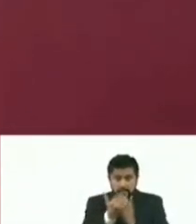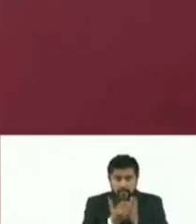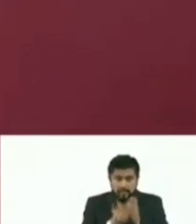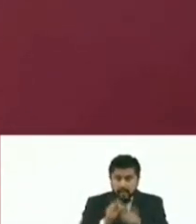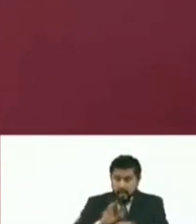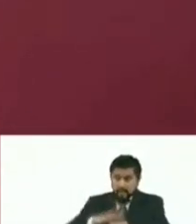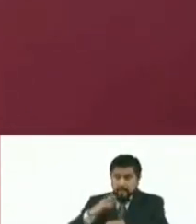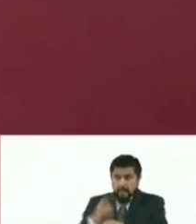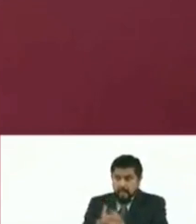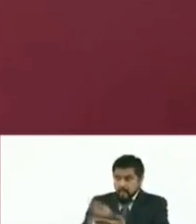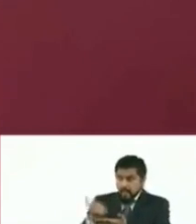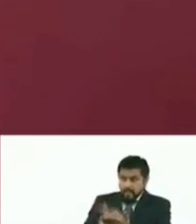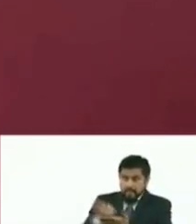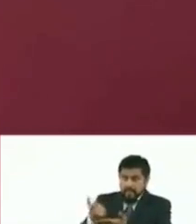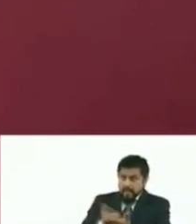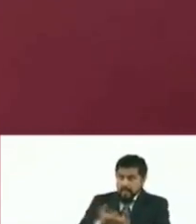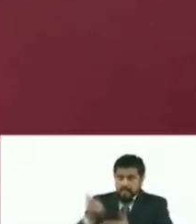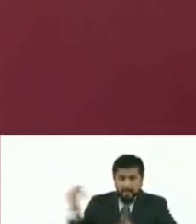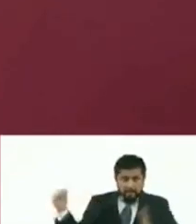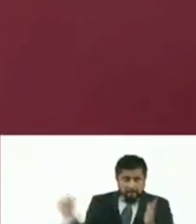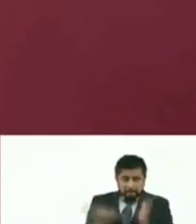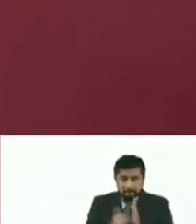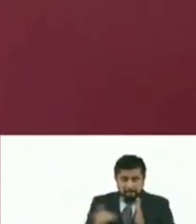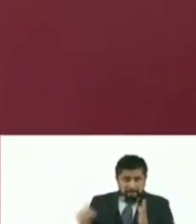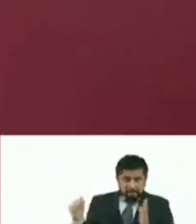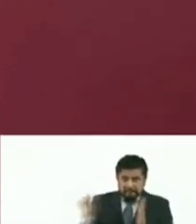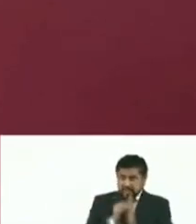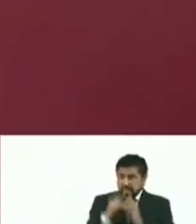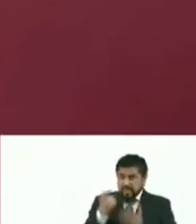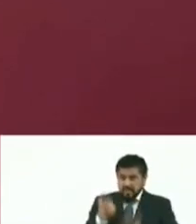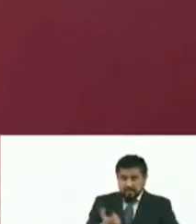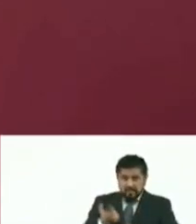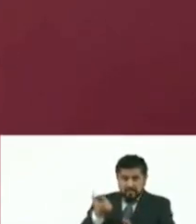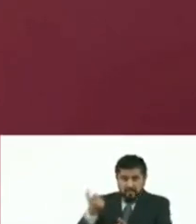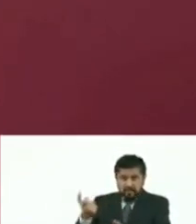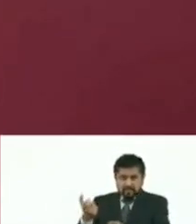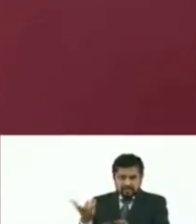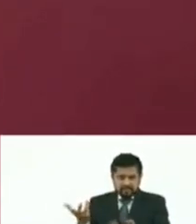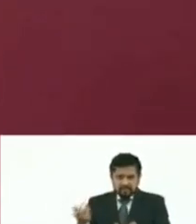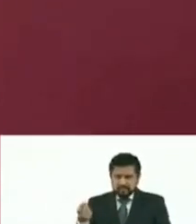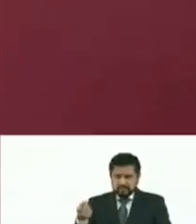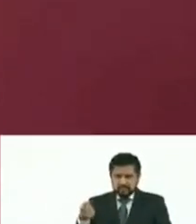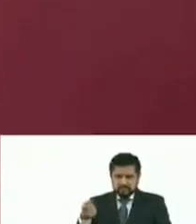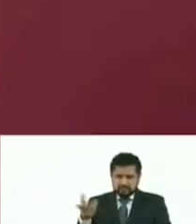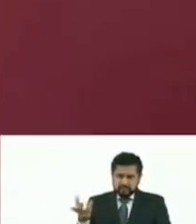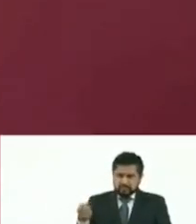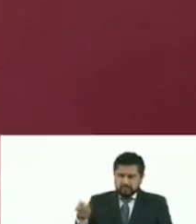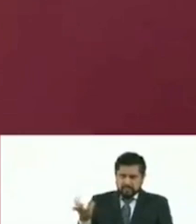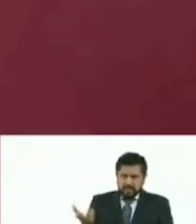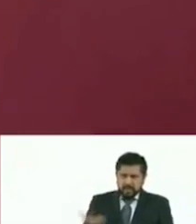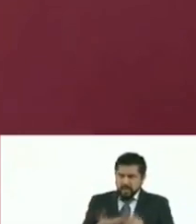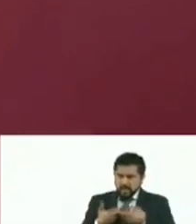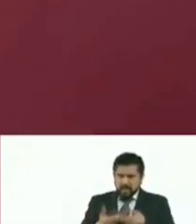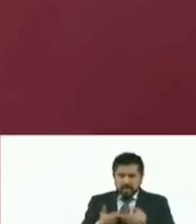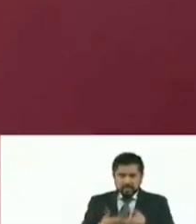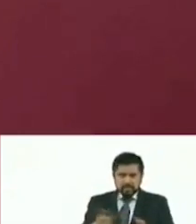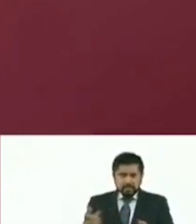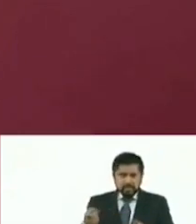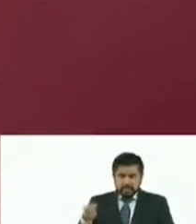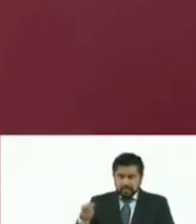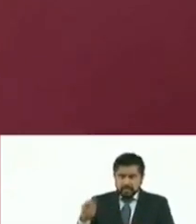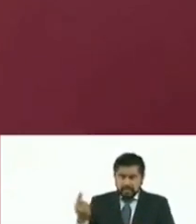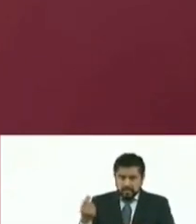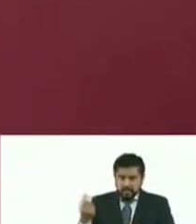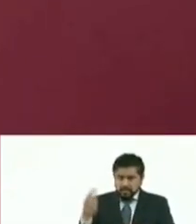Recibe muchos miles de millones de pesos. Y creemos que con este recurso que tiene, puede distribuirse